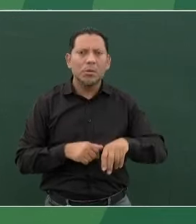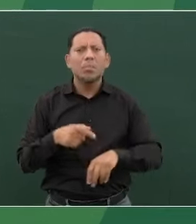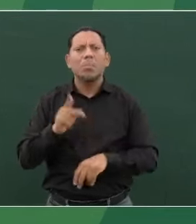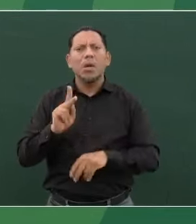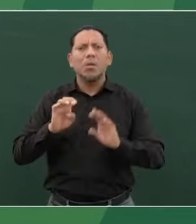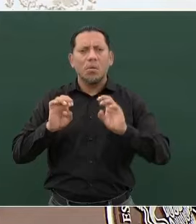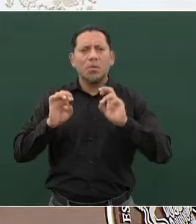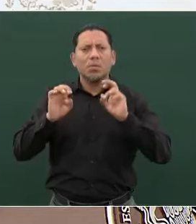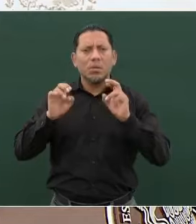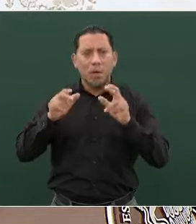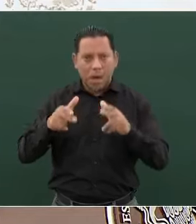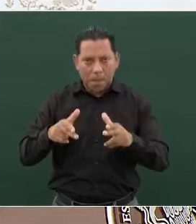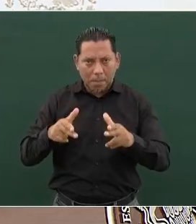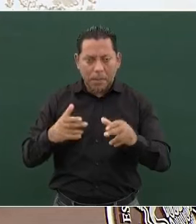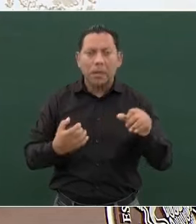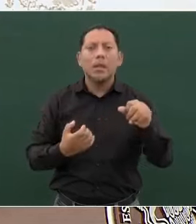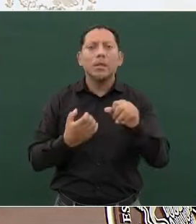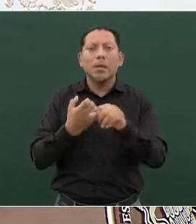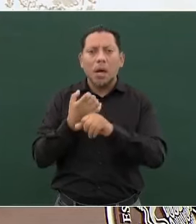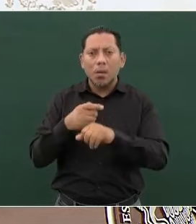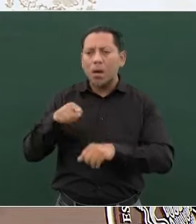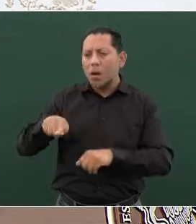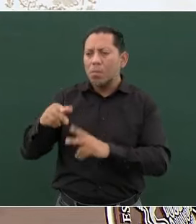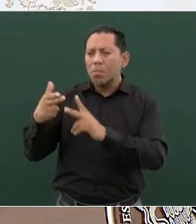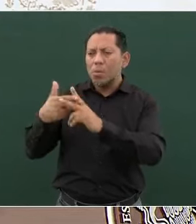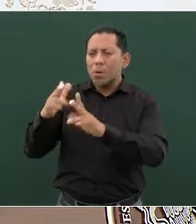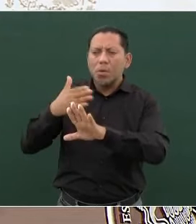promedio de homicidios